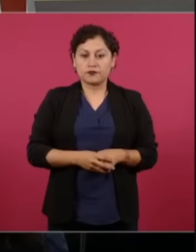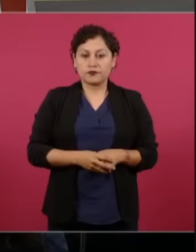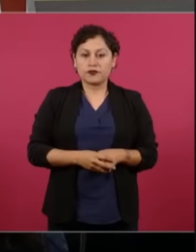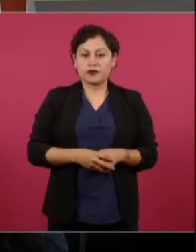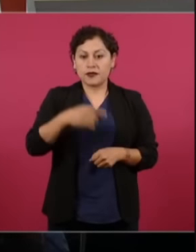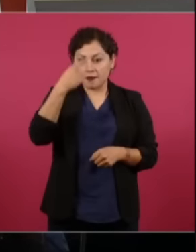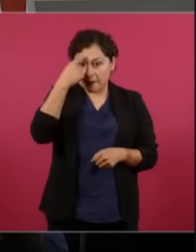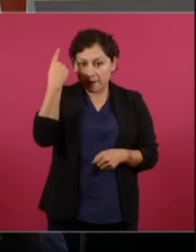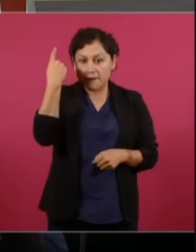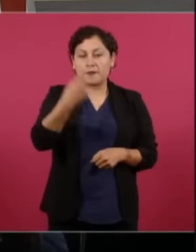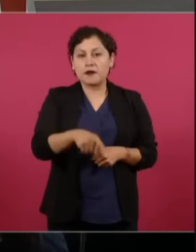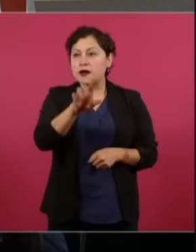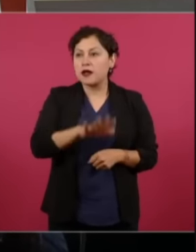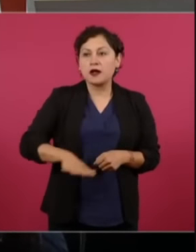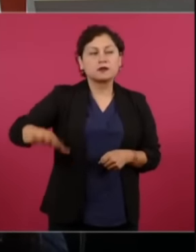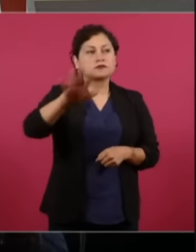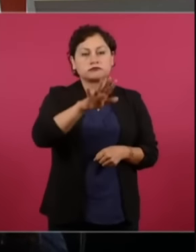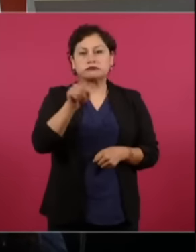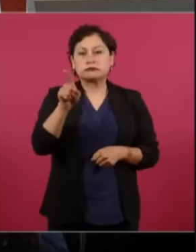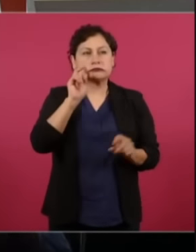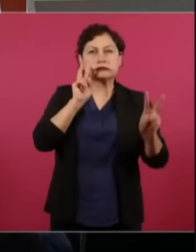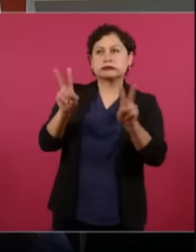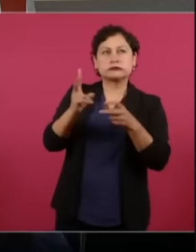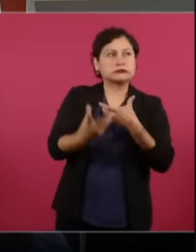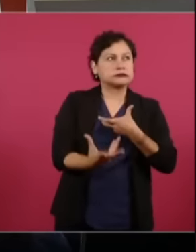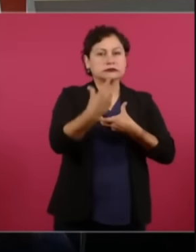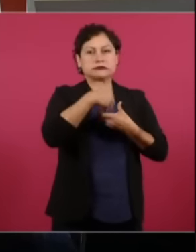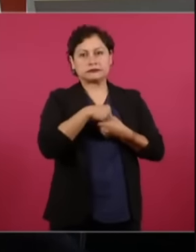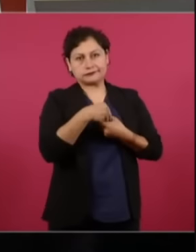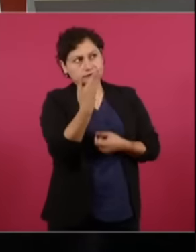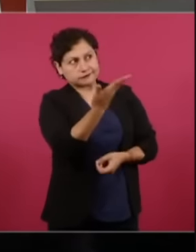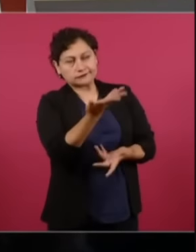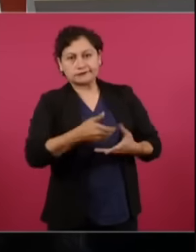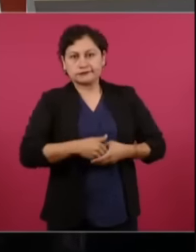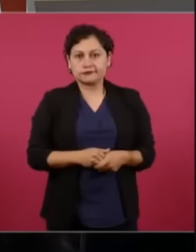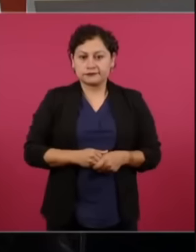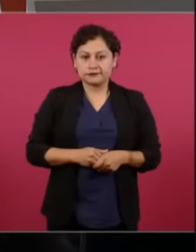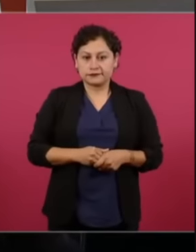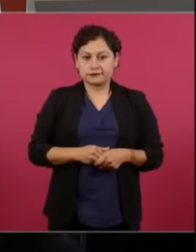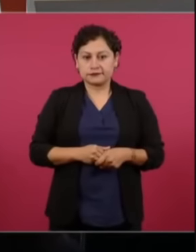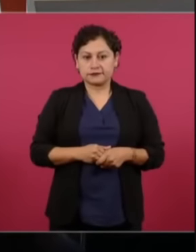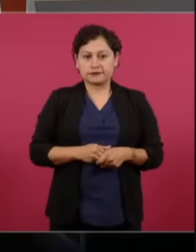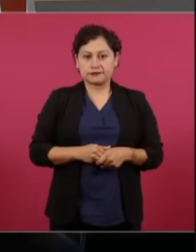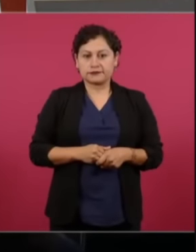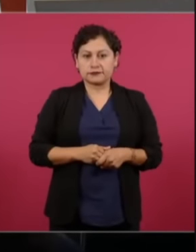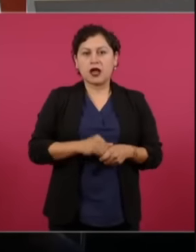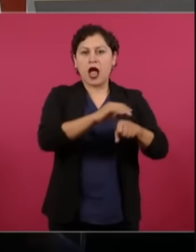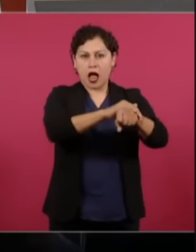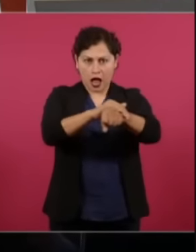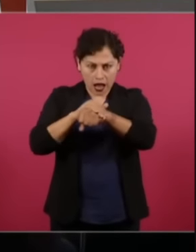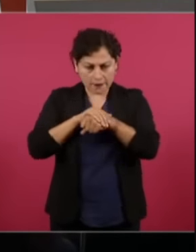nuestros vecinos amigos y vecinos